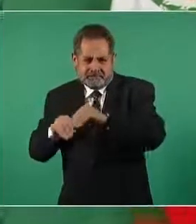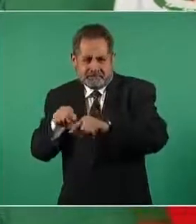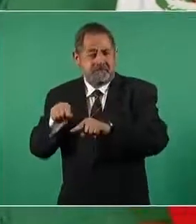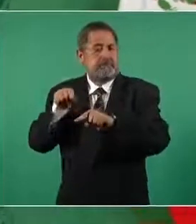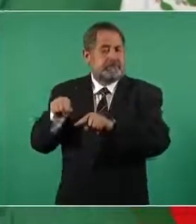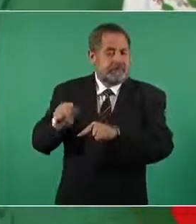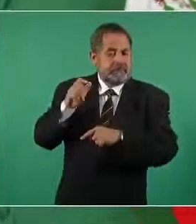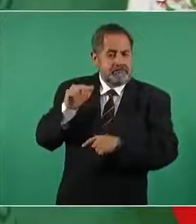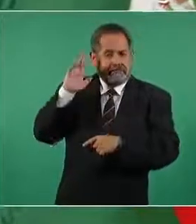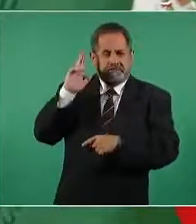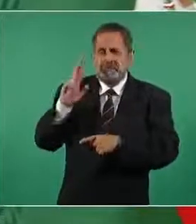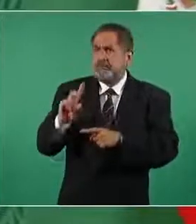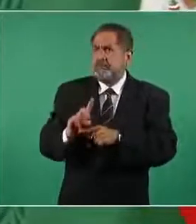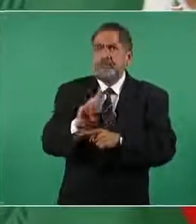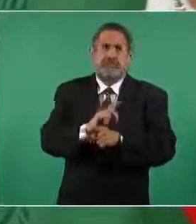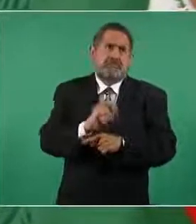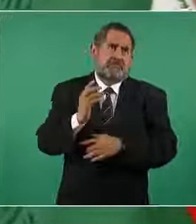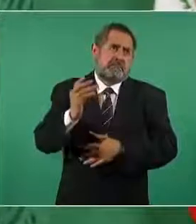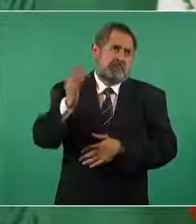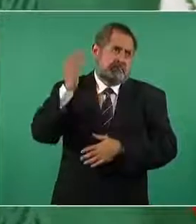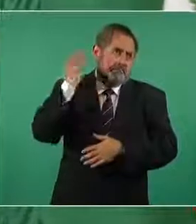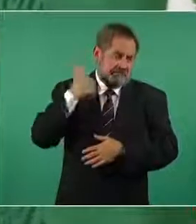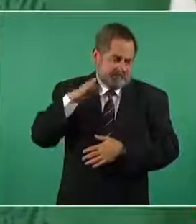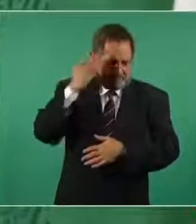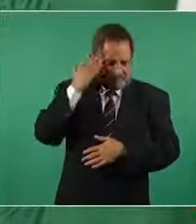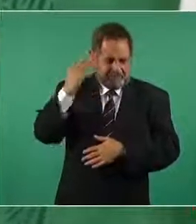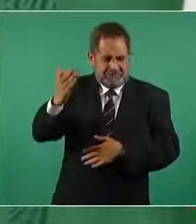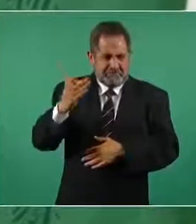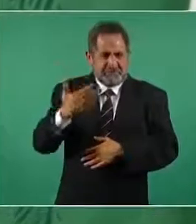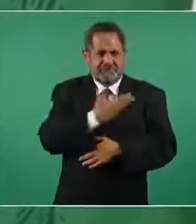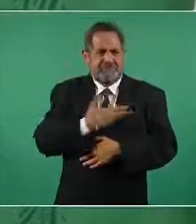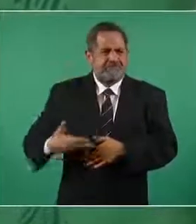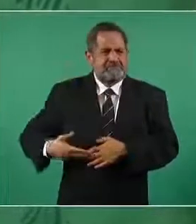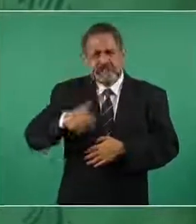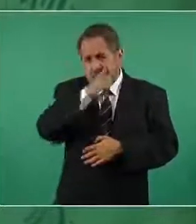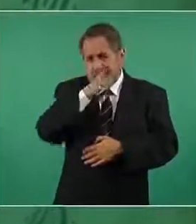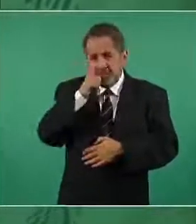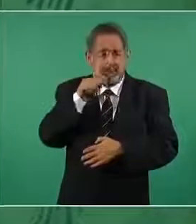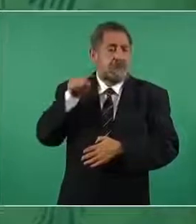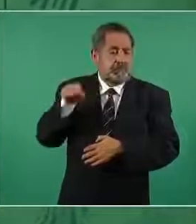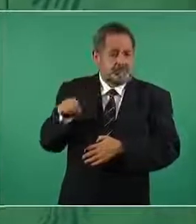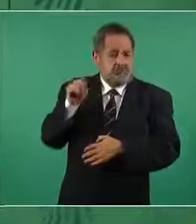de la Defensa desde la época del presidente Juárez